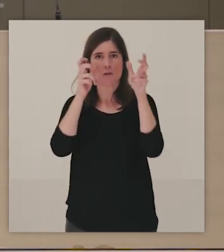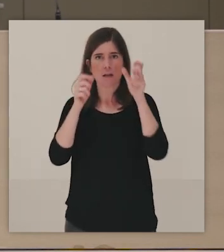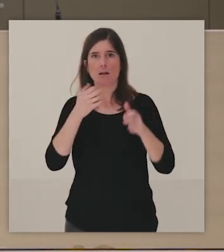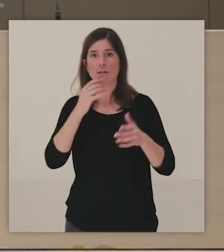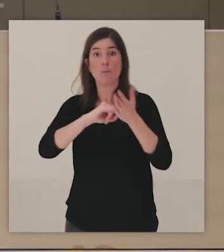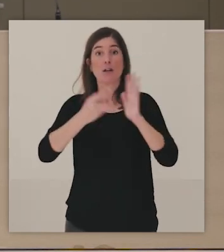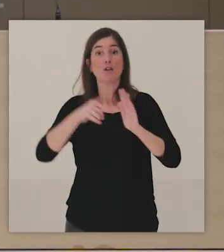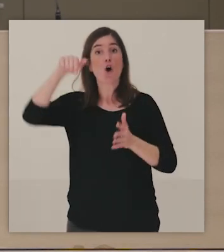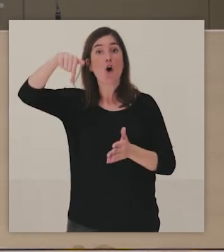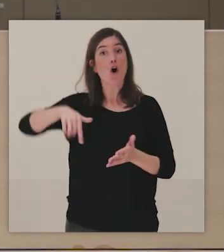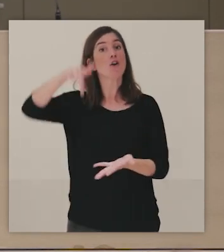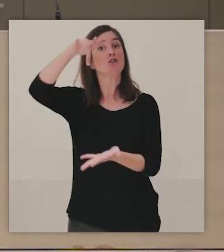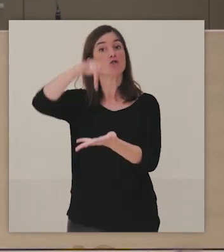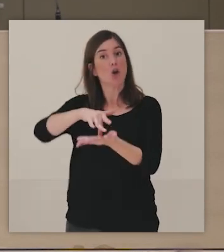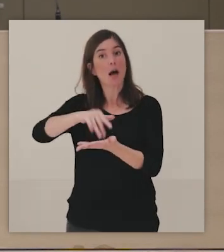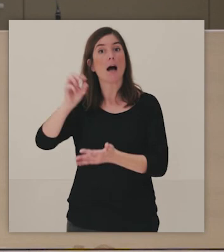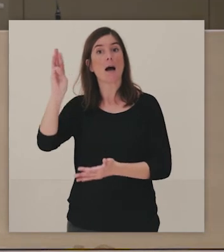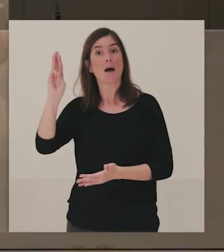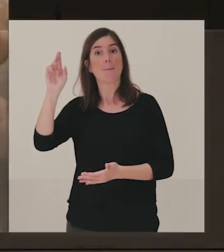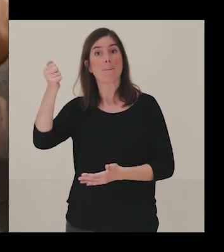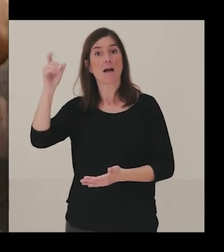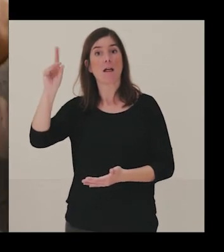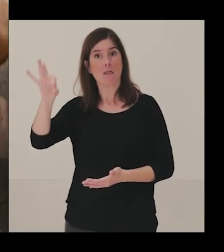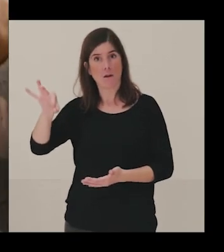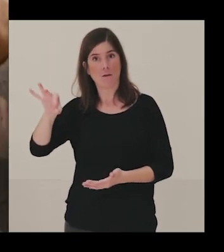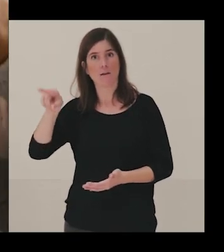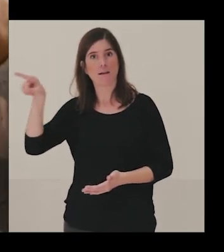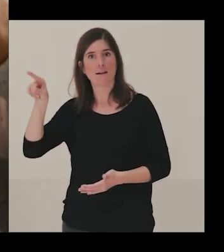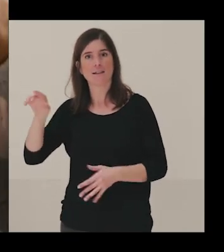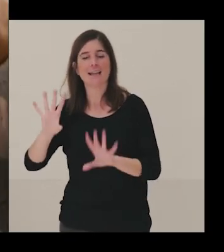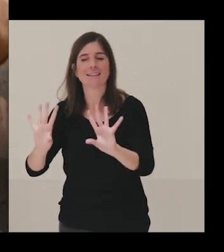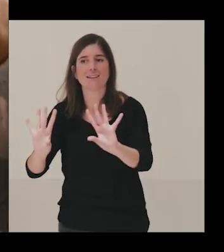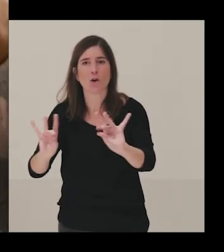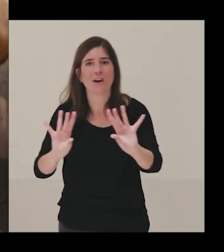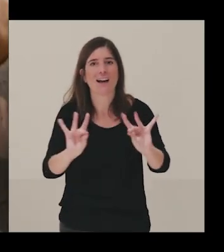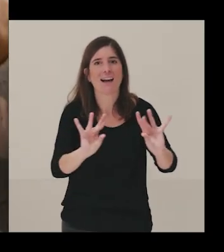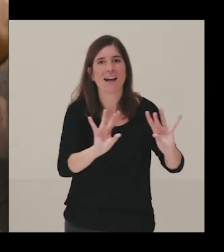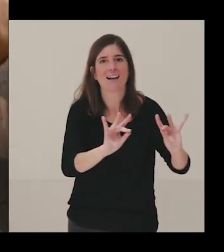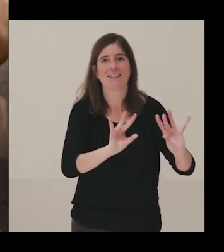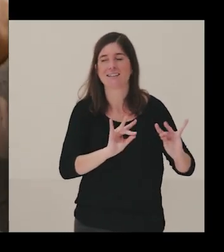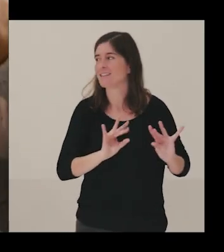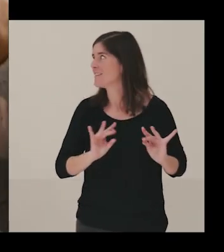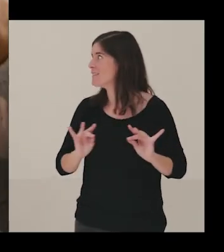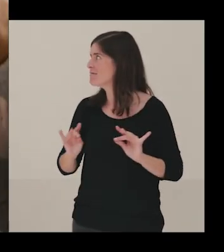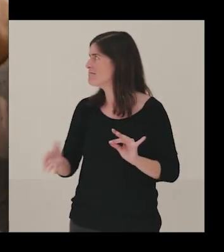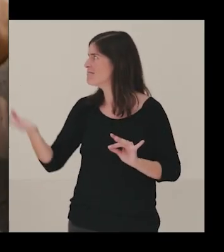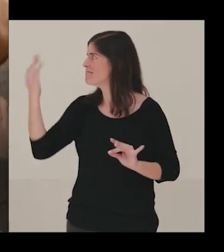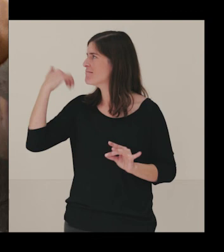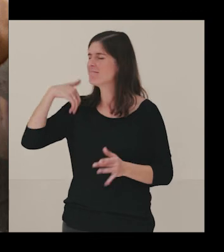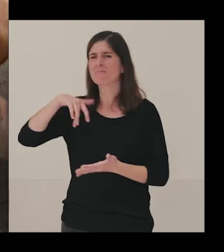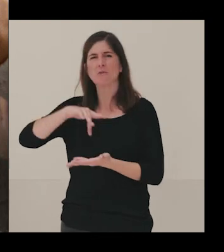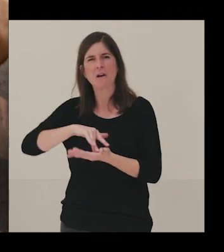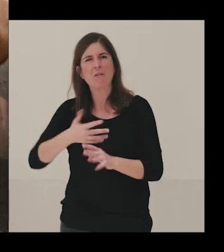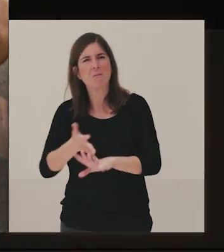hablaros de Hoy toca al Prado, que es una exposición con reproducciones táctiles. En algún momento